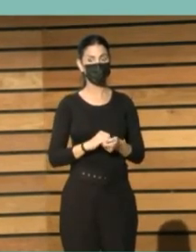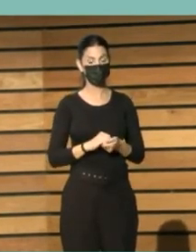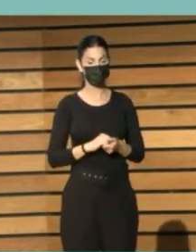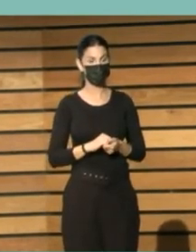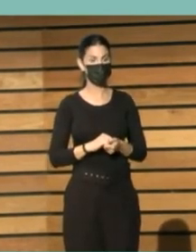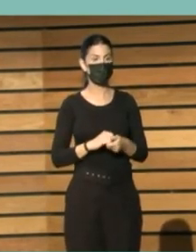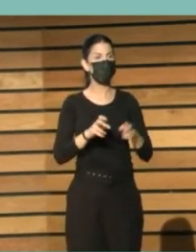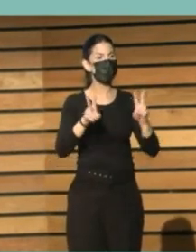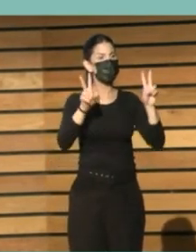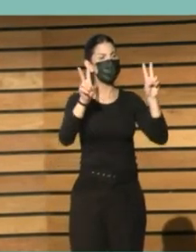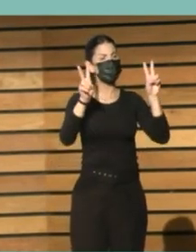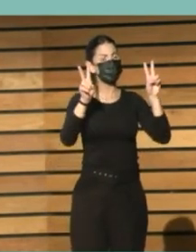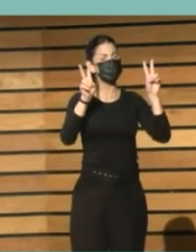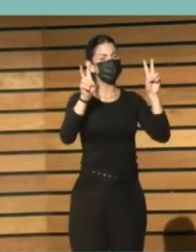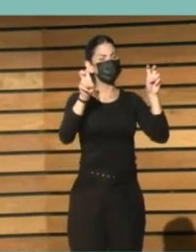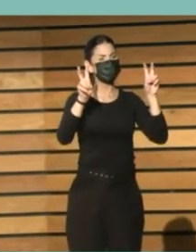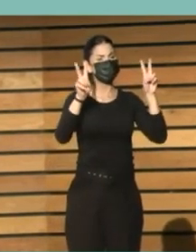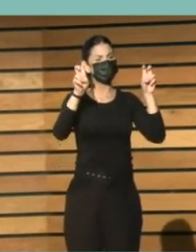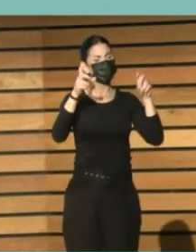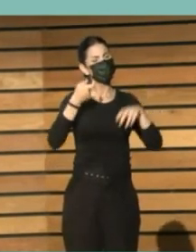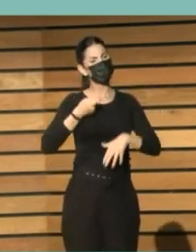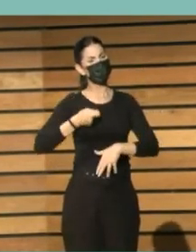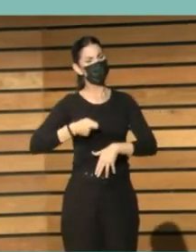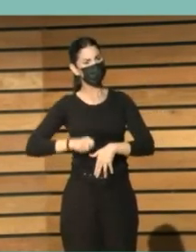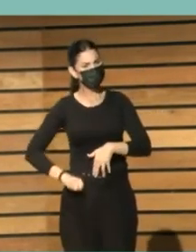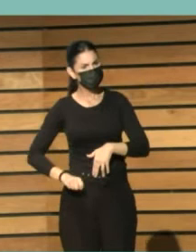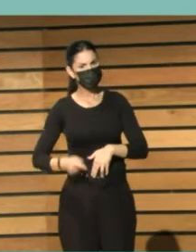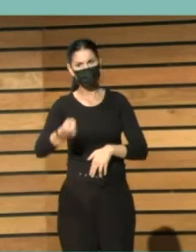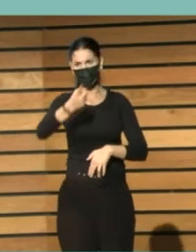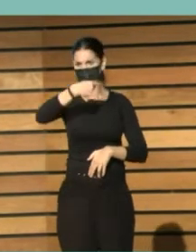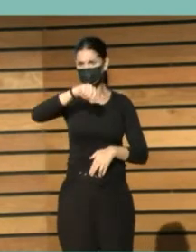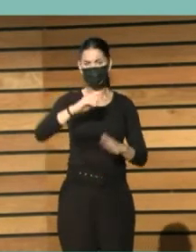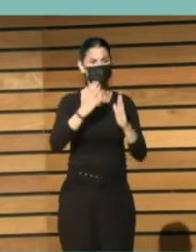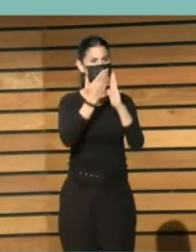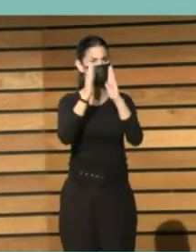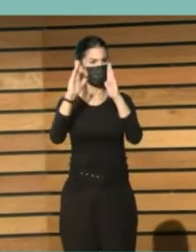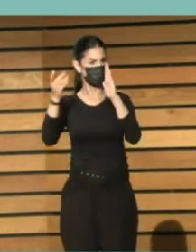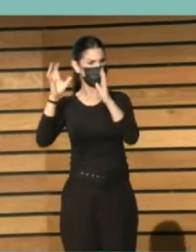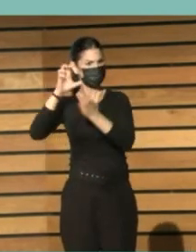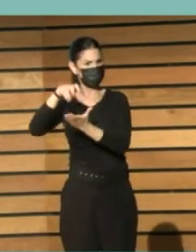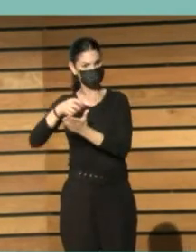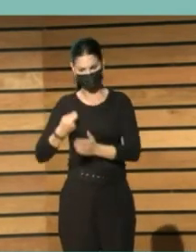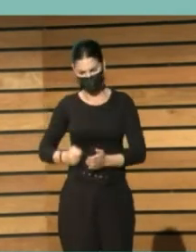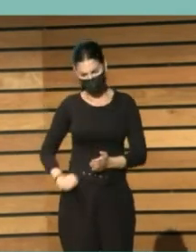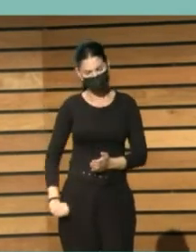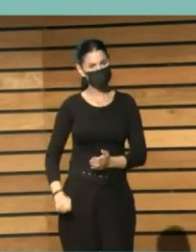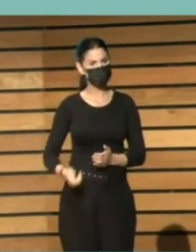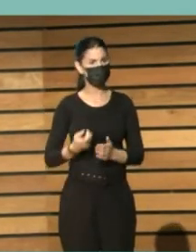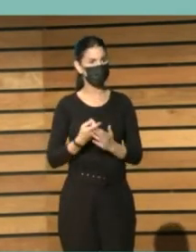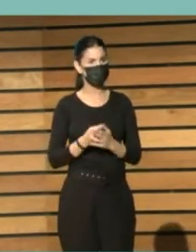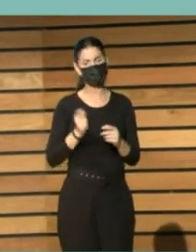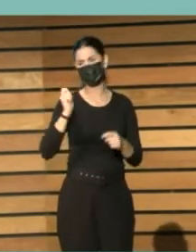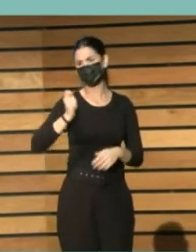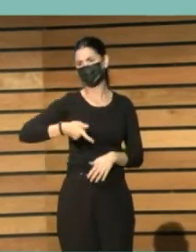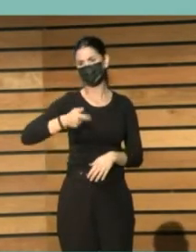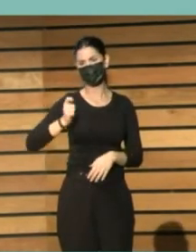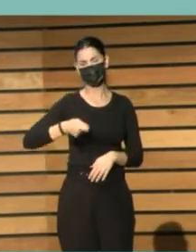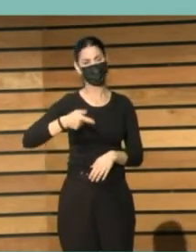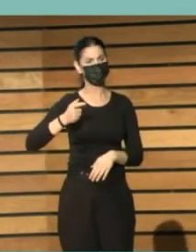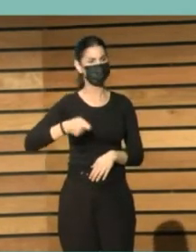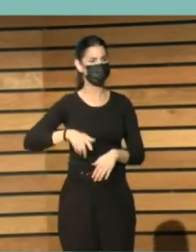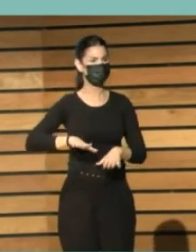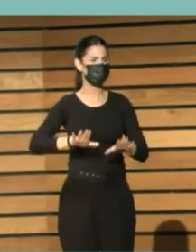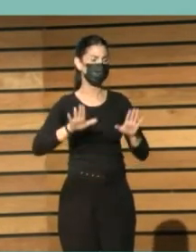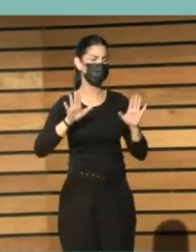El tema de la profesión y del papel del bibliotecario ha sido una constante, pero solo